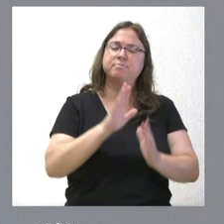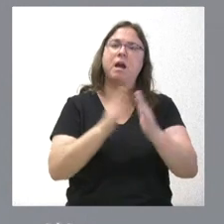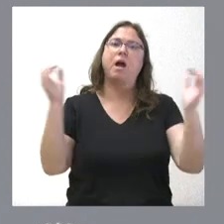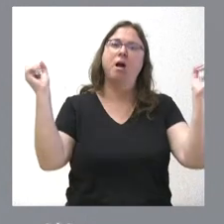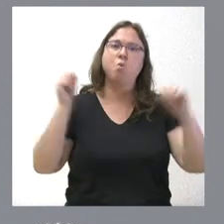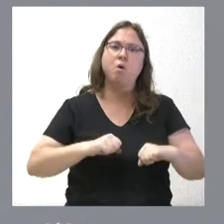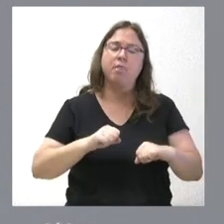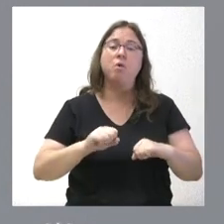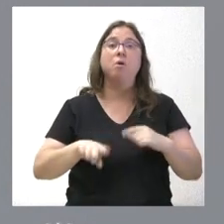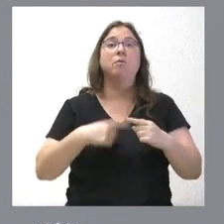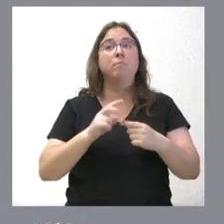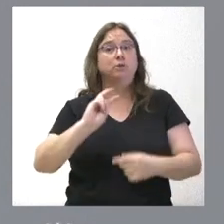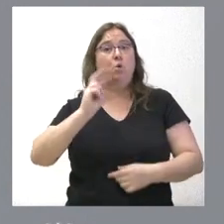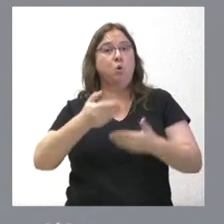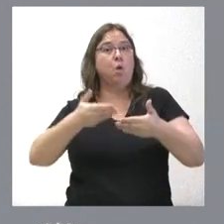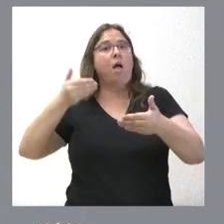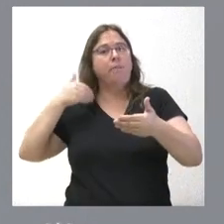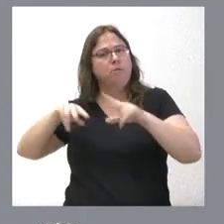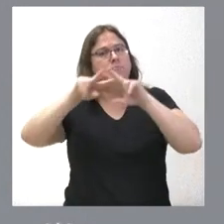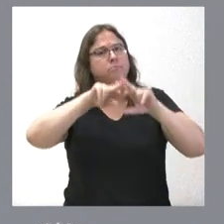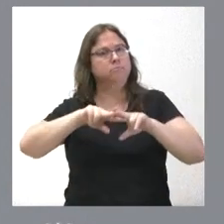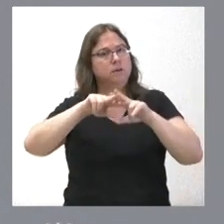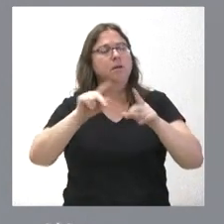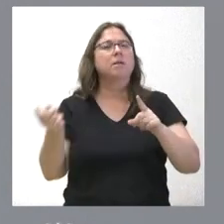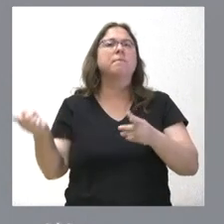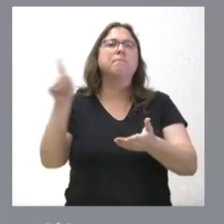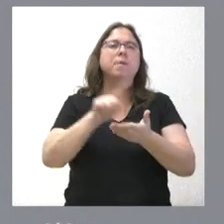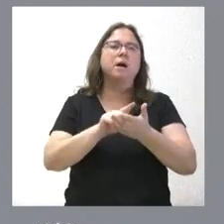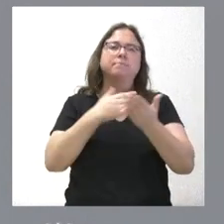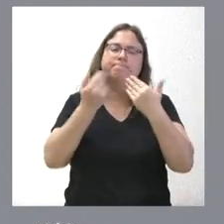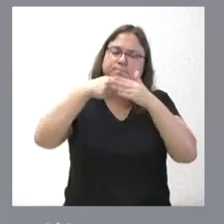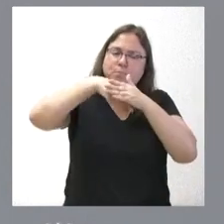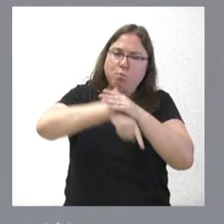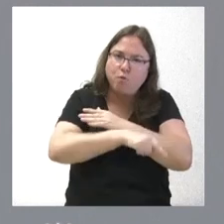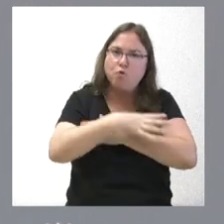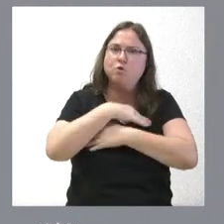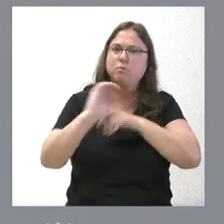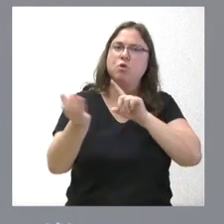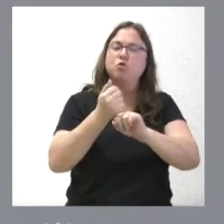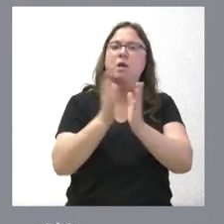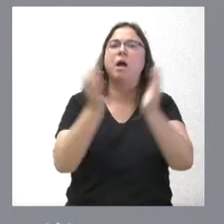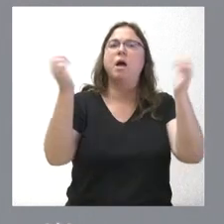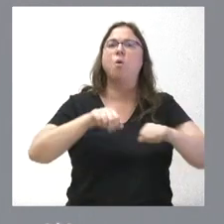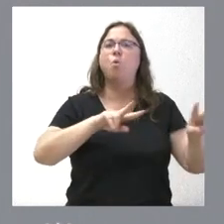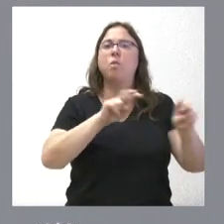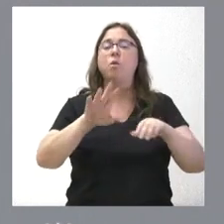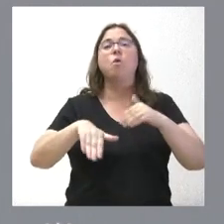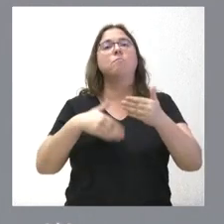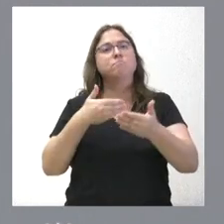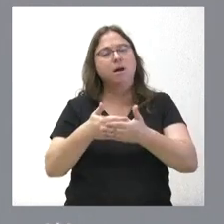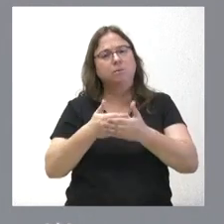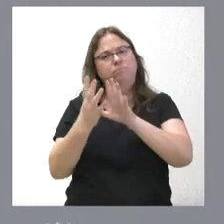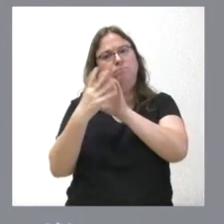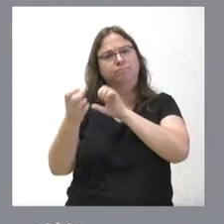repasar otros que se hubieran hecho antes, profundizar en las posibilidades de nuevos acuerdos y convocarnos todos a seguir trabajando para